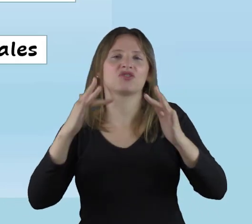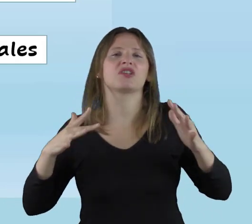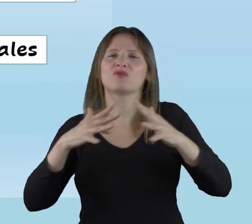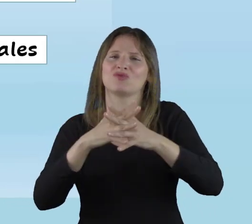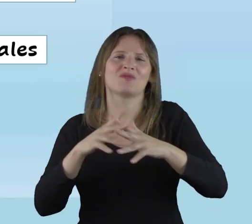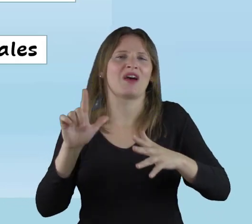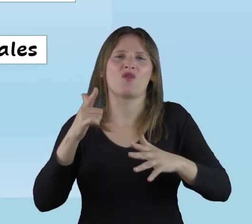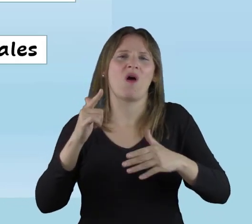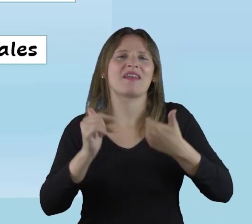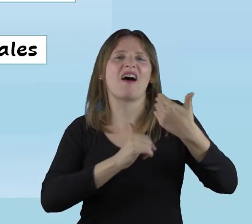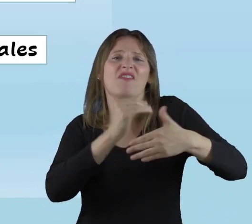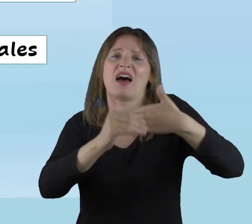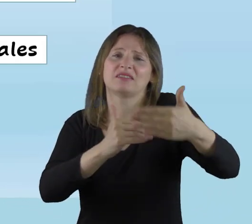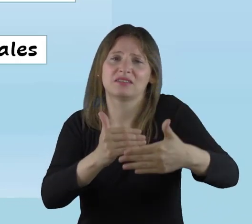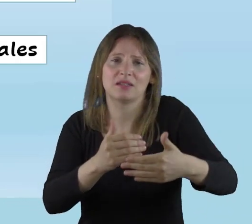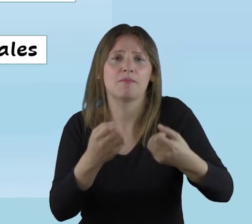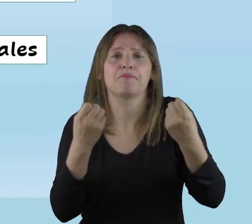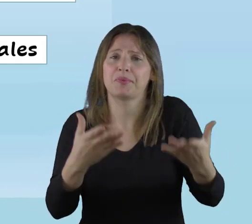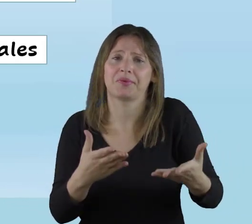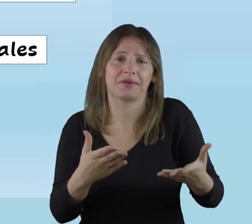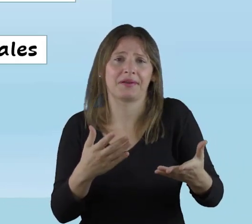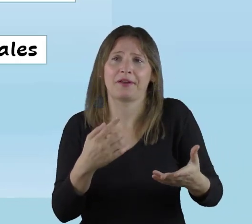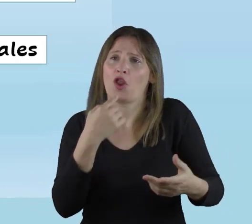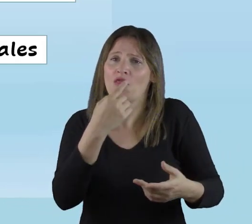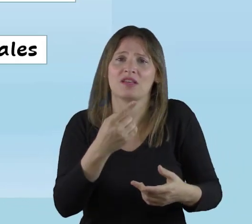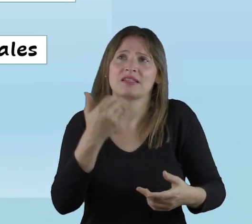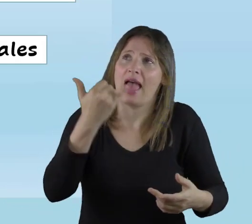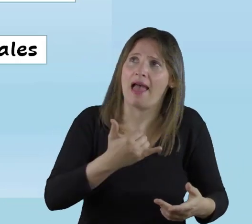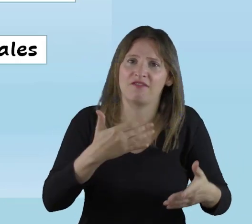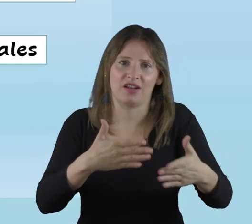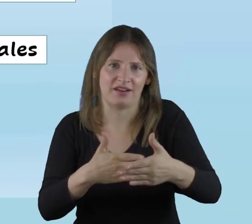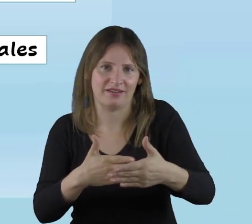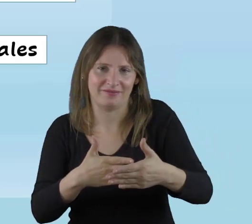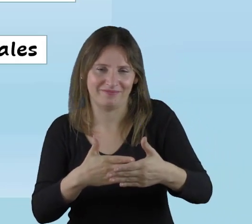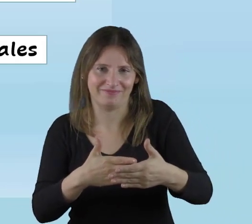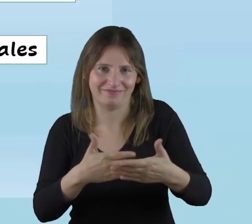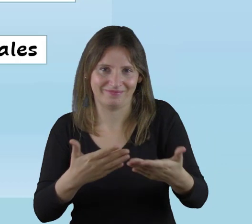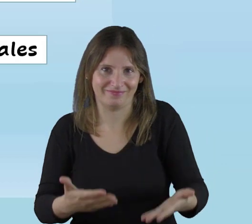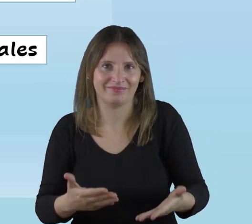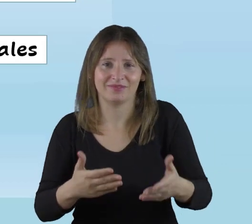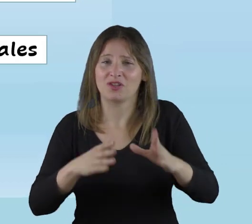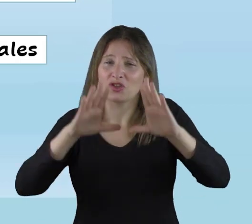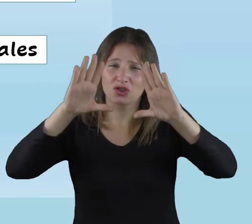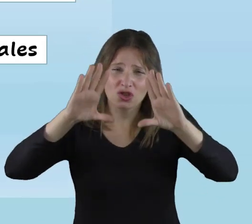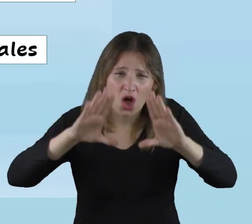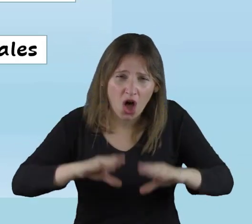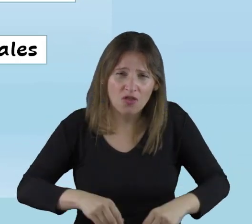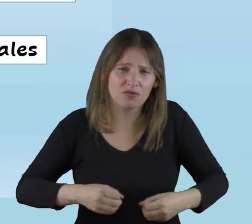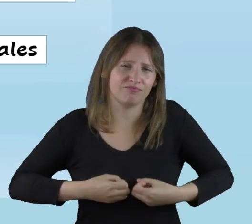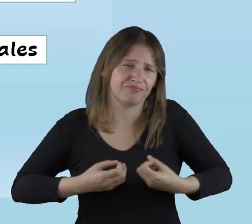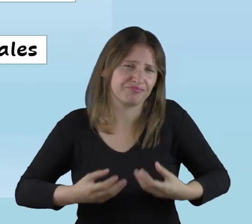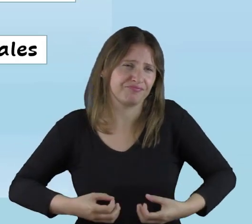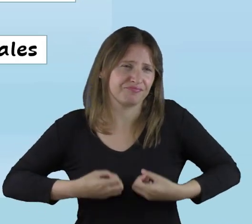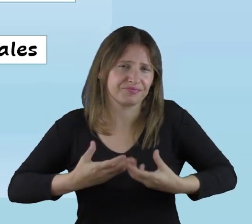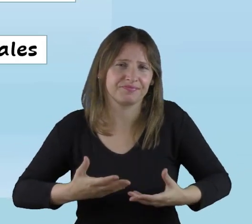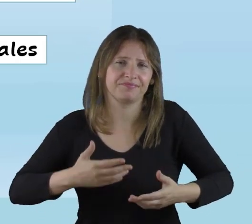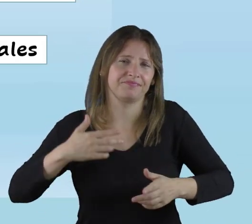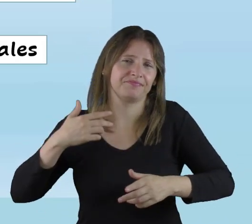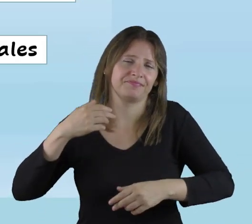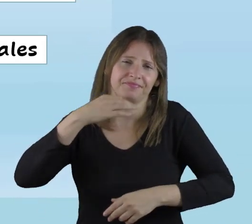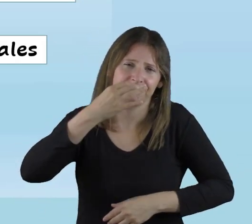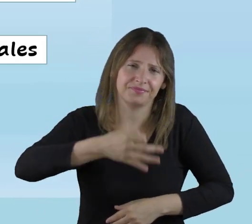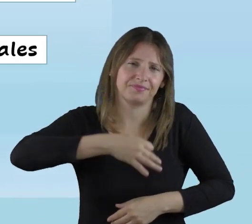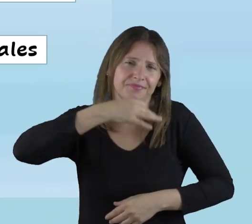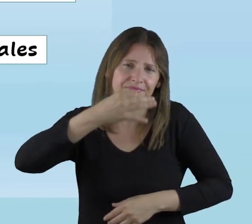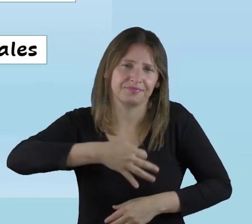no se avanza la educación inclusiva si es que no hablamos de las barreras. y todo lo que